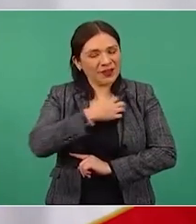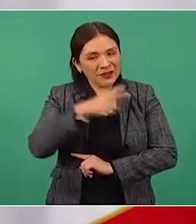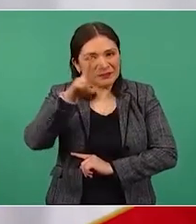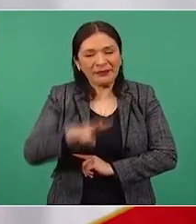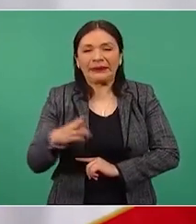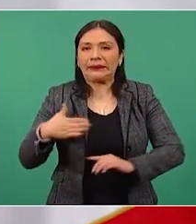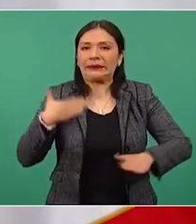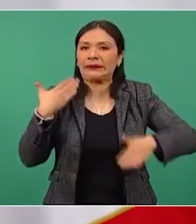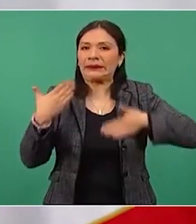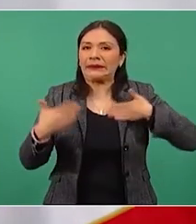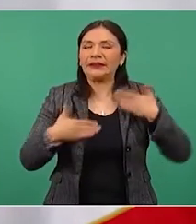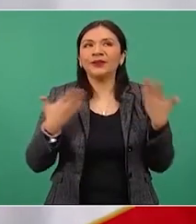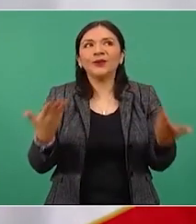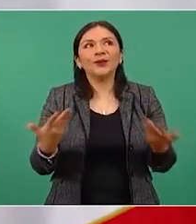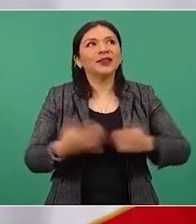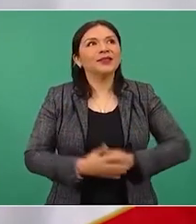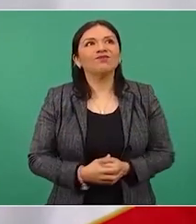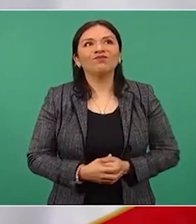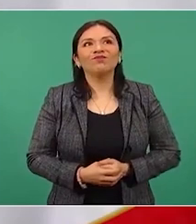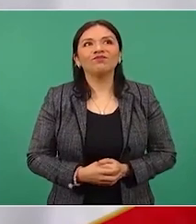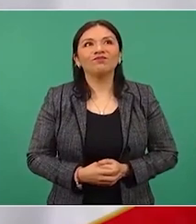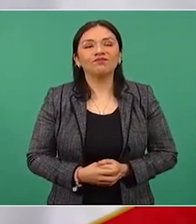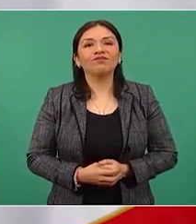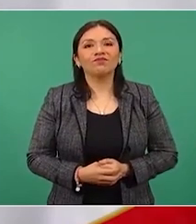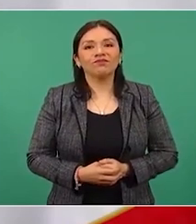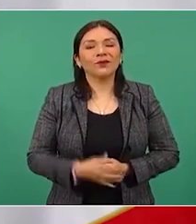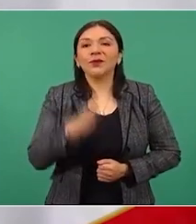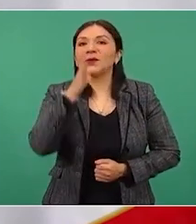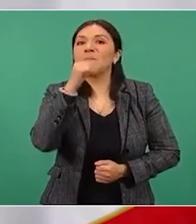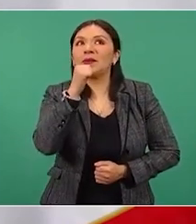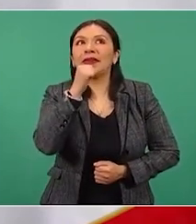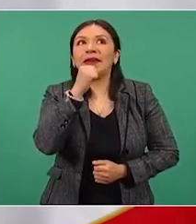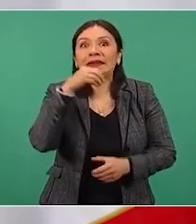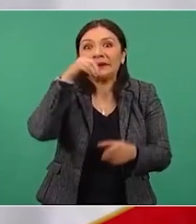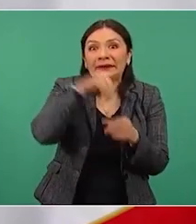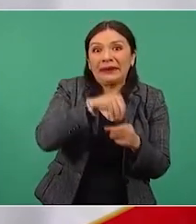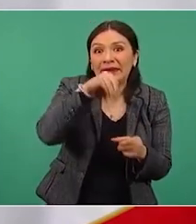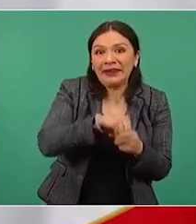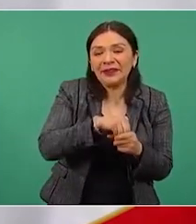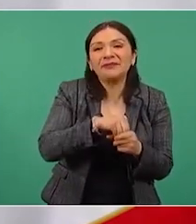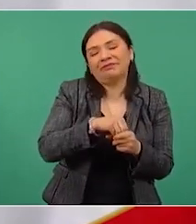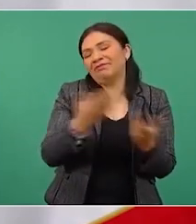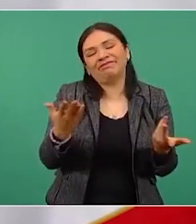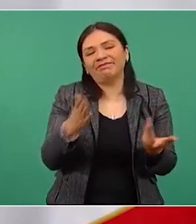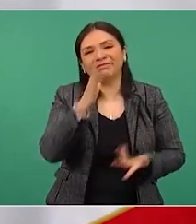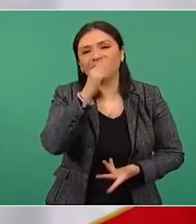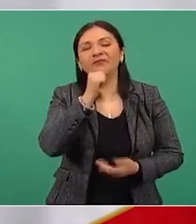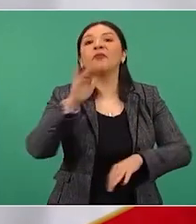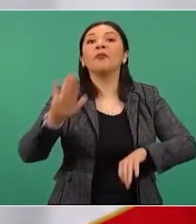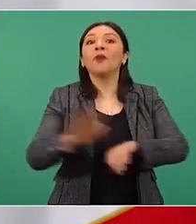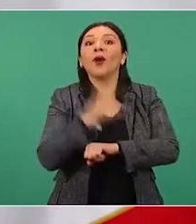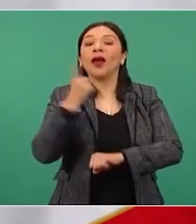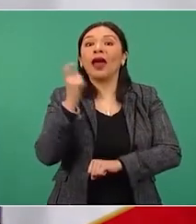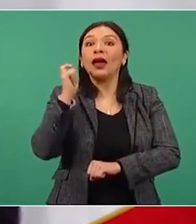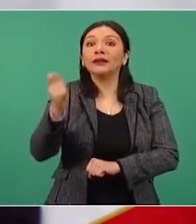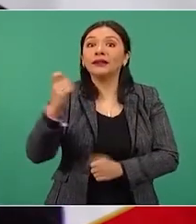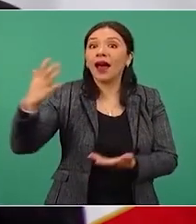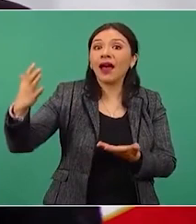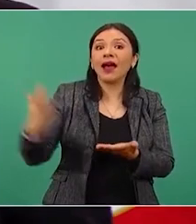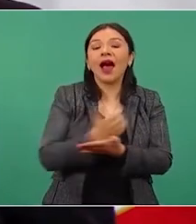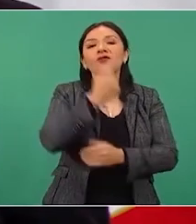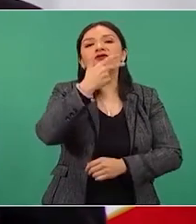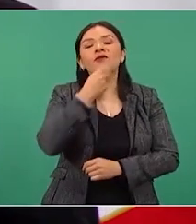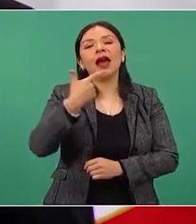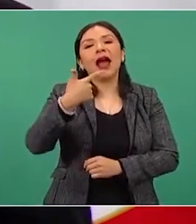inocultable por el triunfo de Gabriel